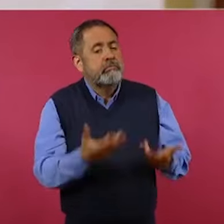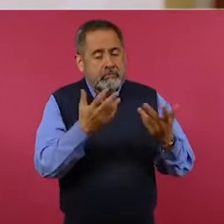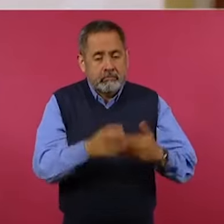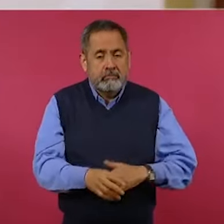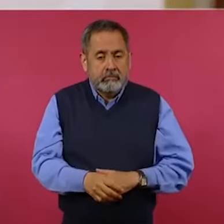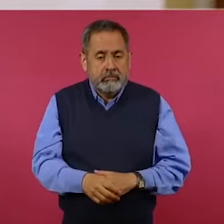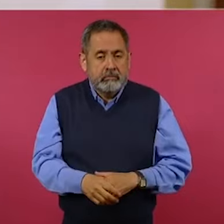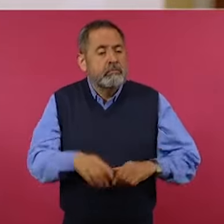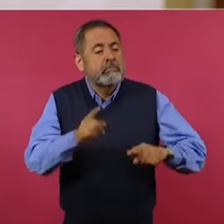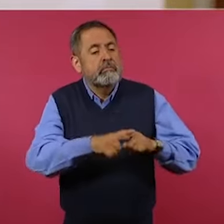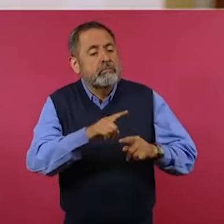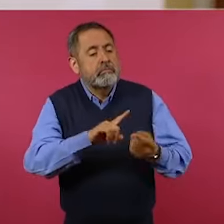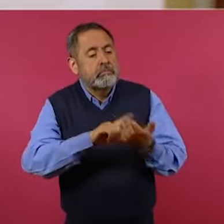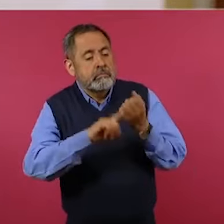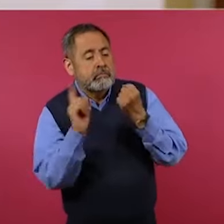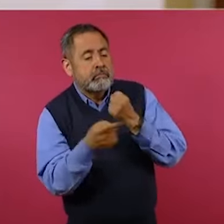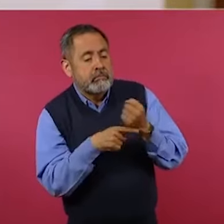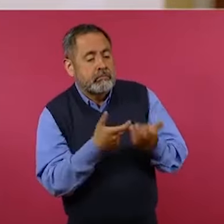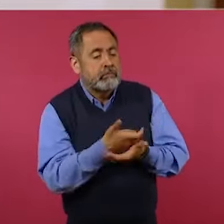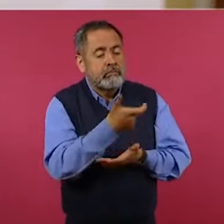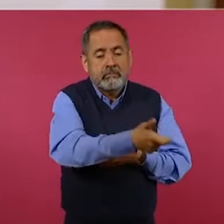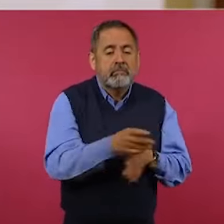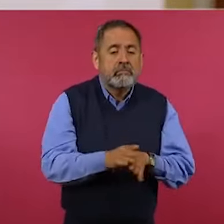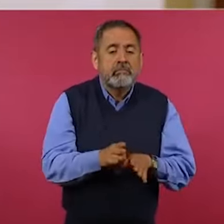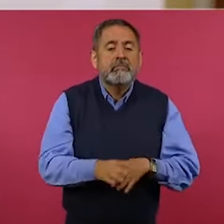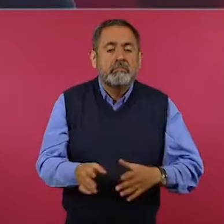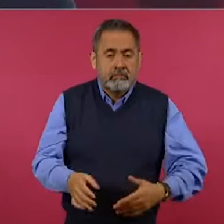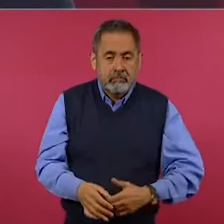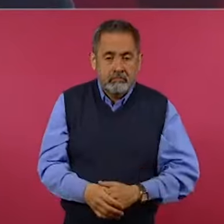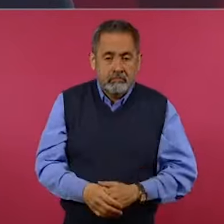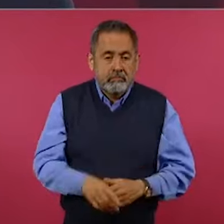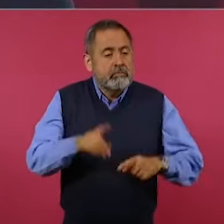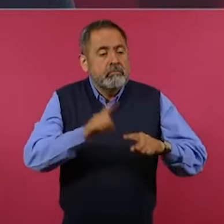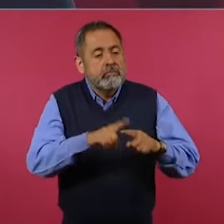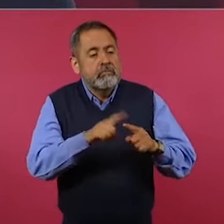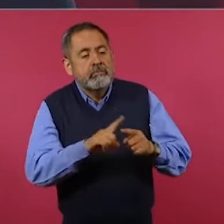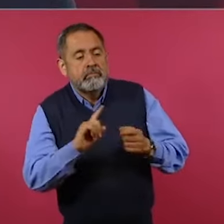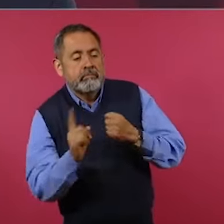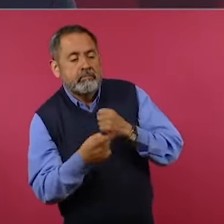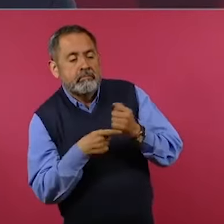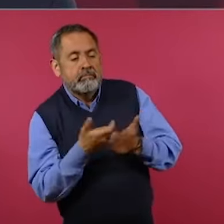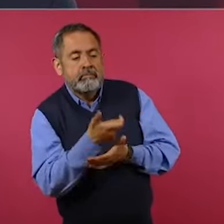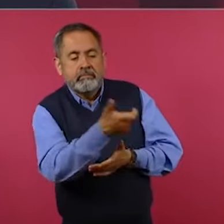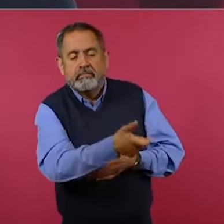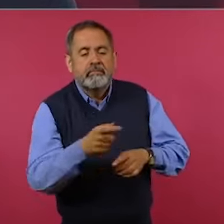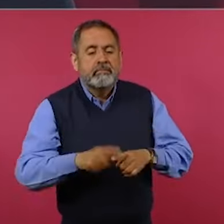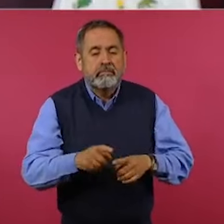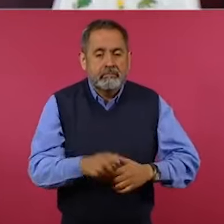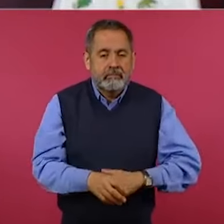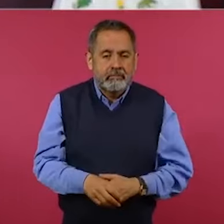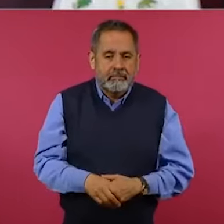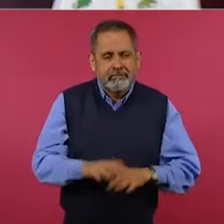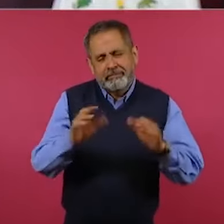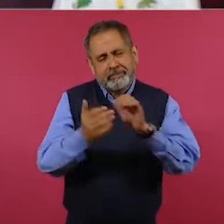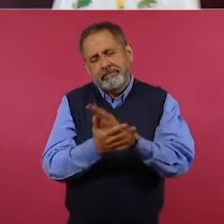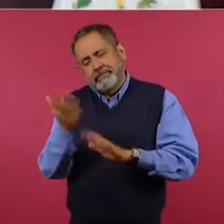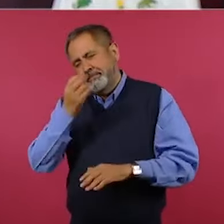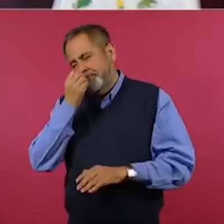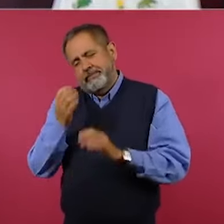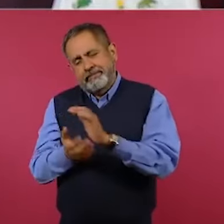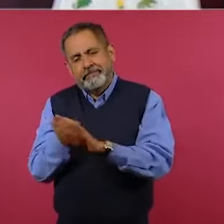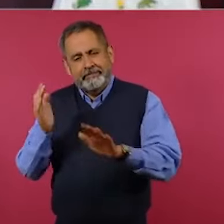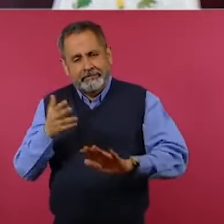¿Quién pompó? Campañita. ¿Quién pompó? Vámonos ya a desayunar.